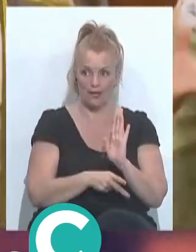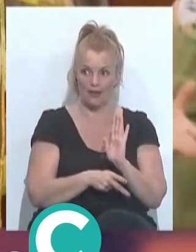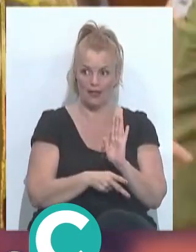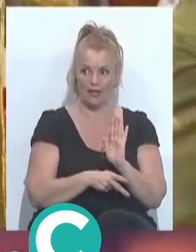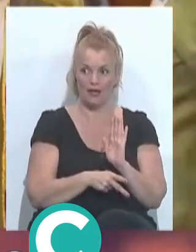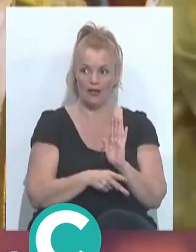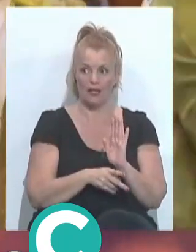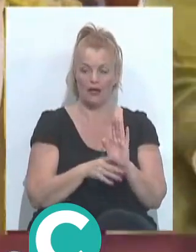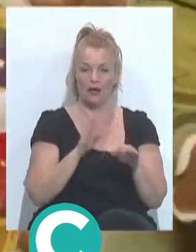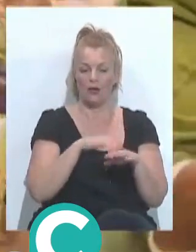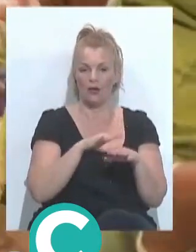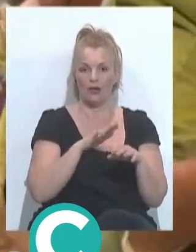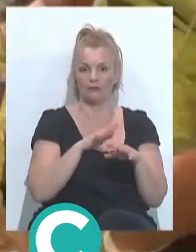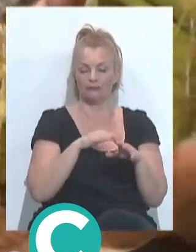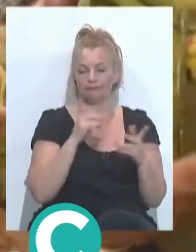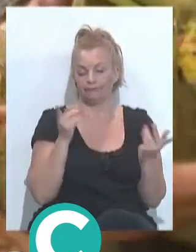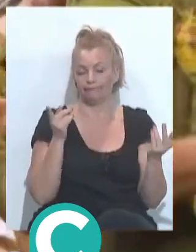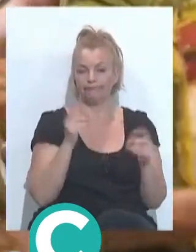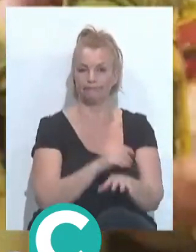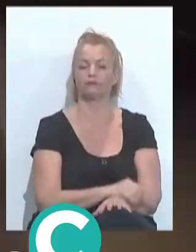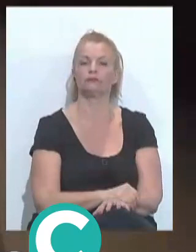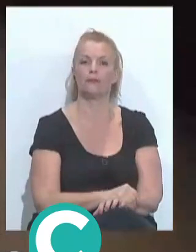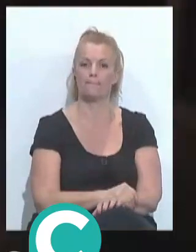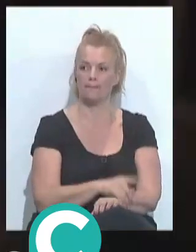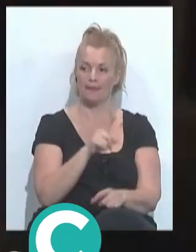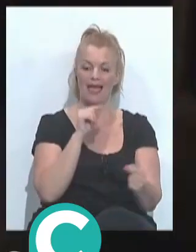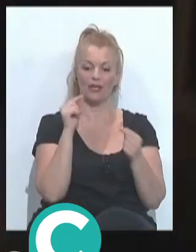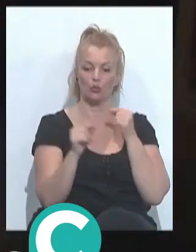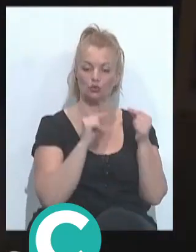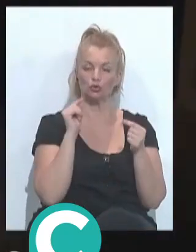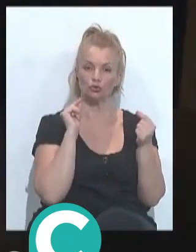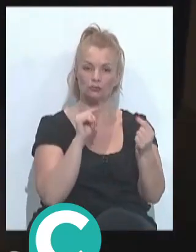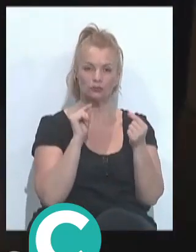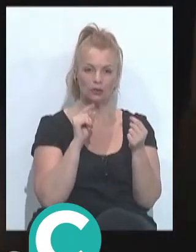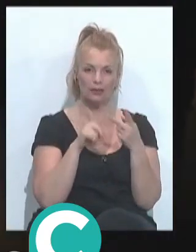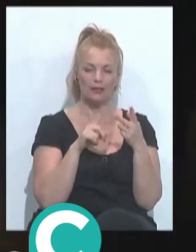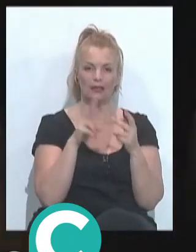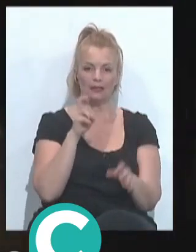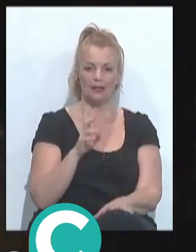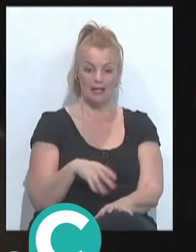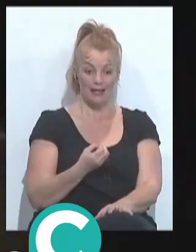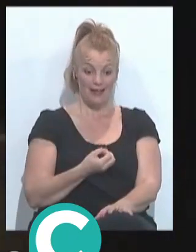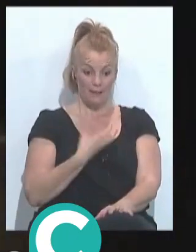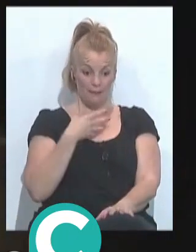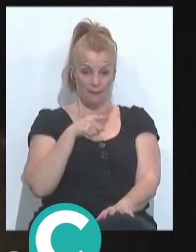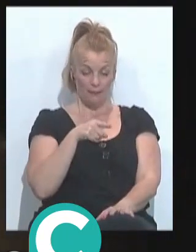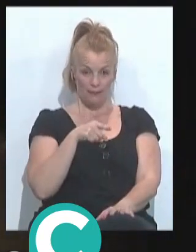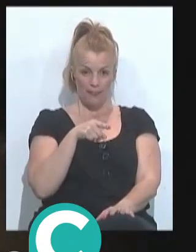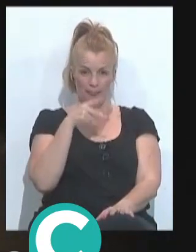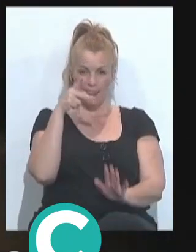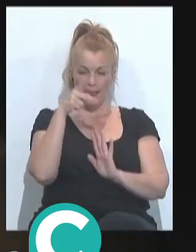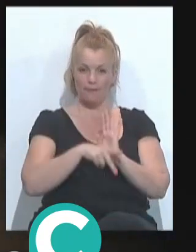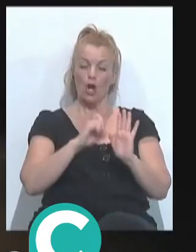se ha que se ha que ido completamente en contra aquí el problema que está y la discusión está entre lo que es bueno hablar del espíritu la norma y es